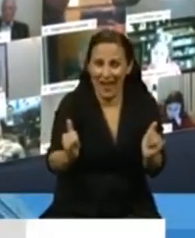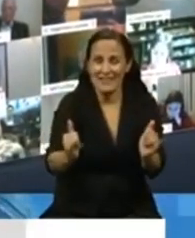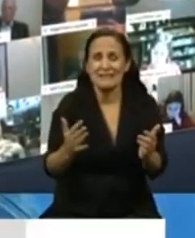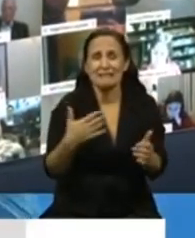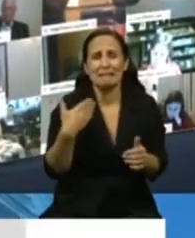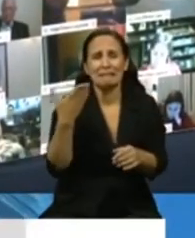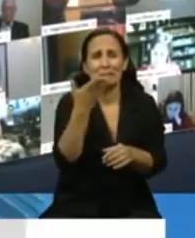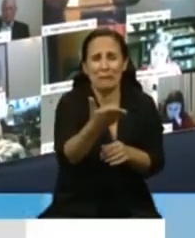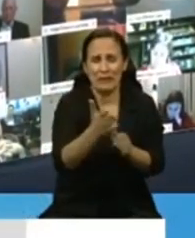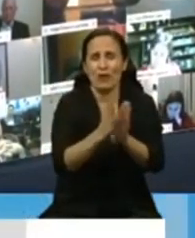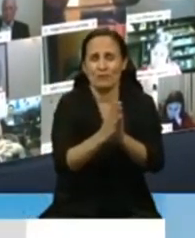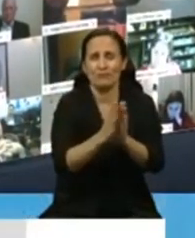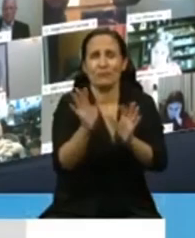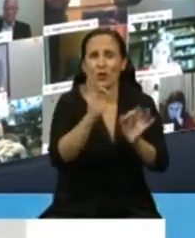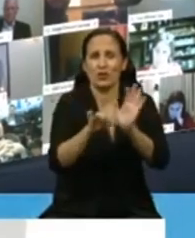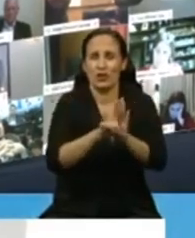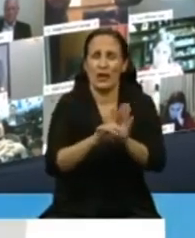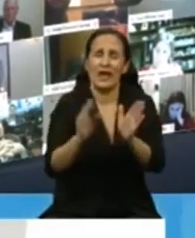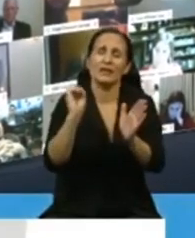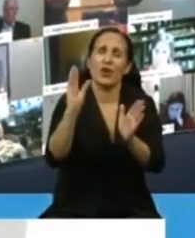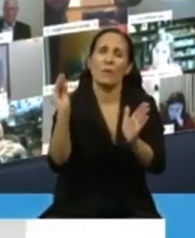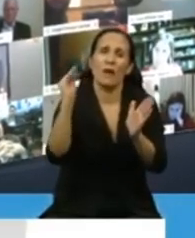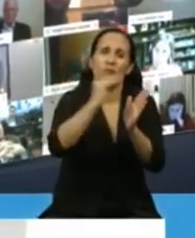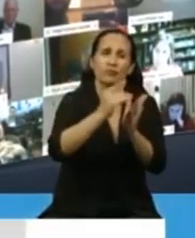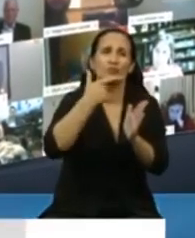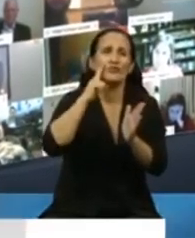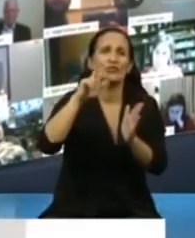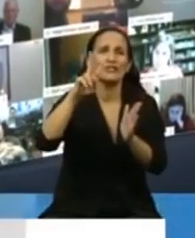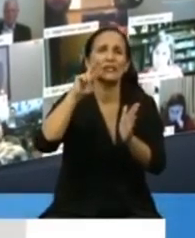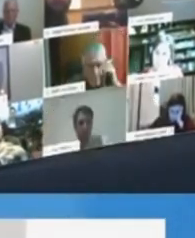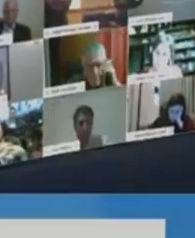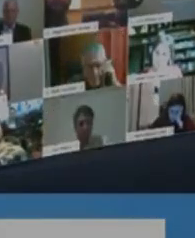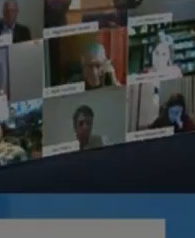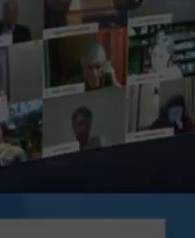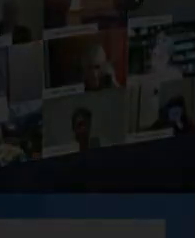acompañen con el nombre de Silvio para esta ley. Muchísimas gracias a todos. Gracias, diputado. Gracias,